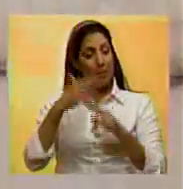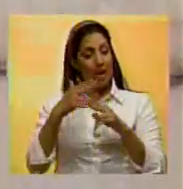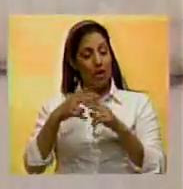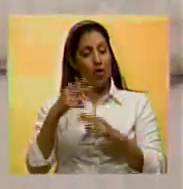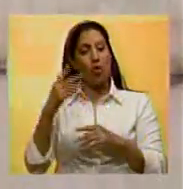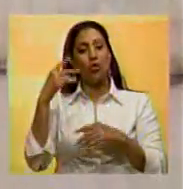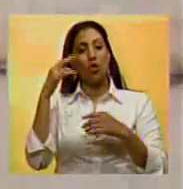tornados e inundaciones.